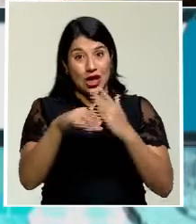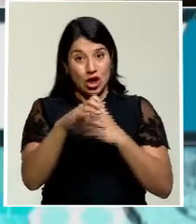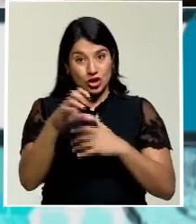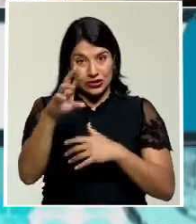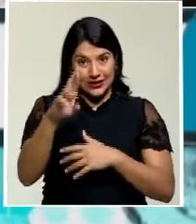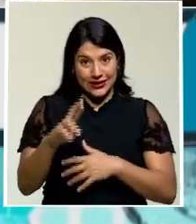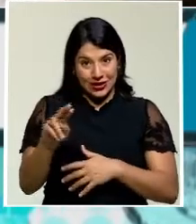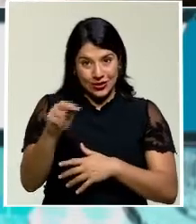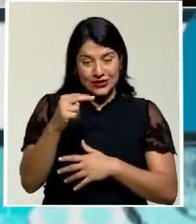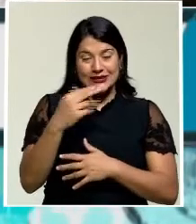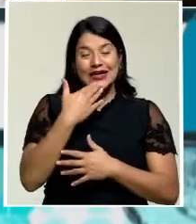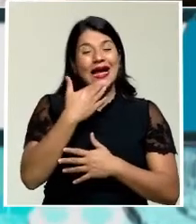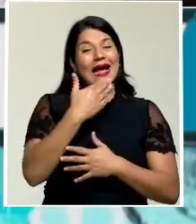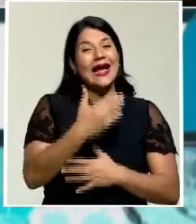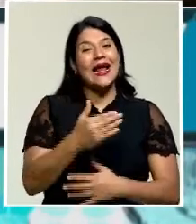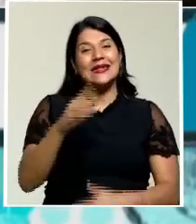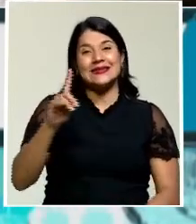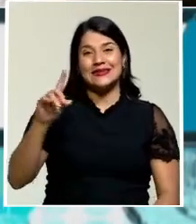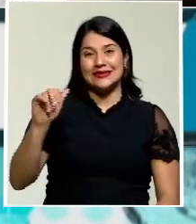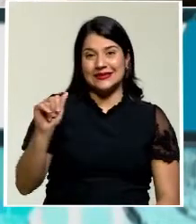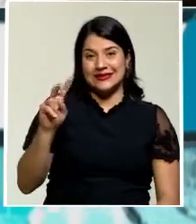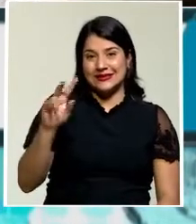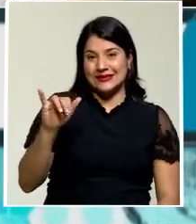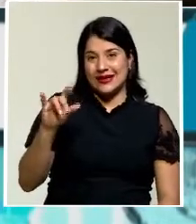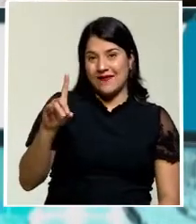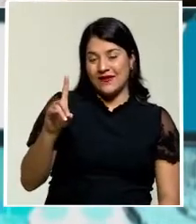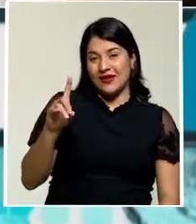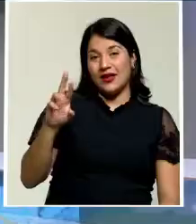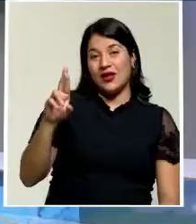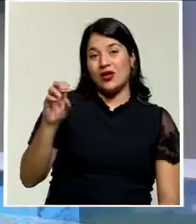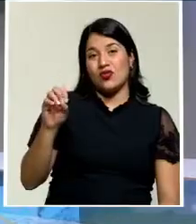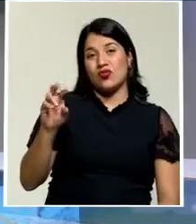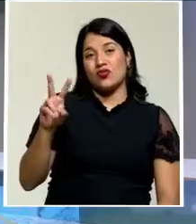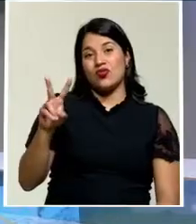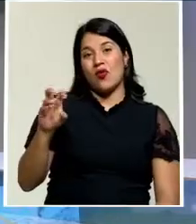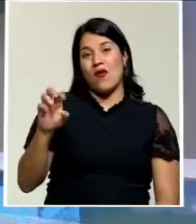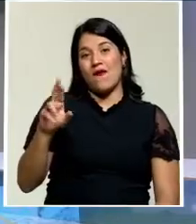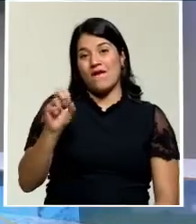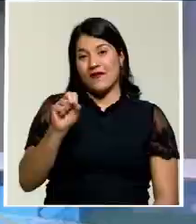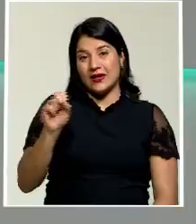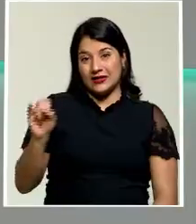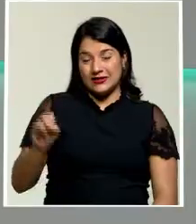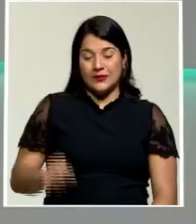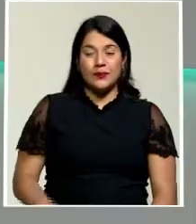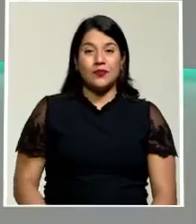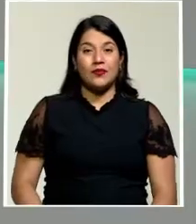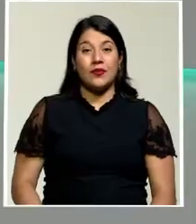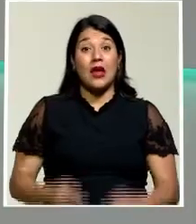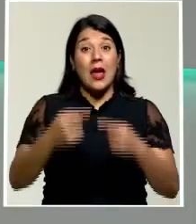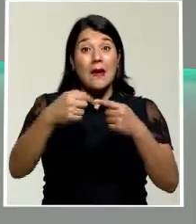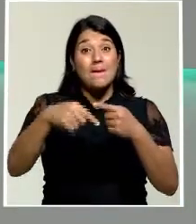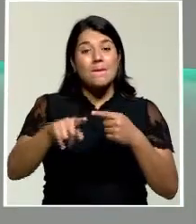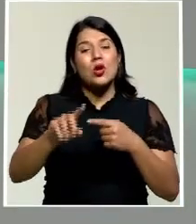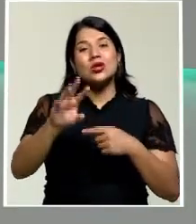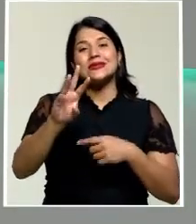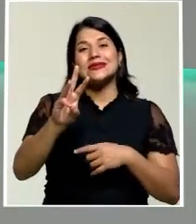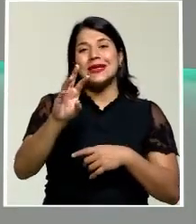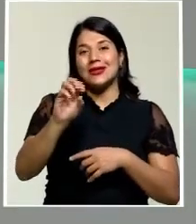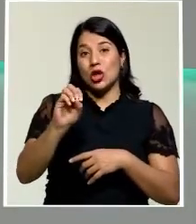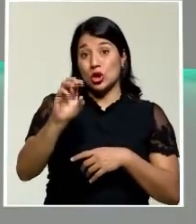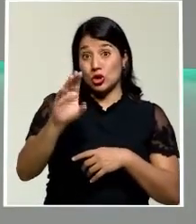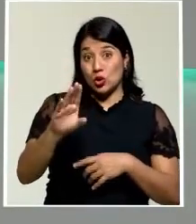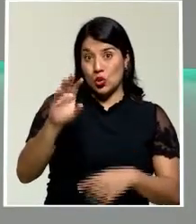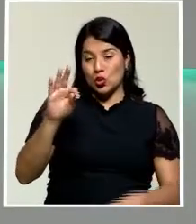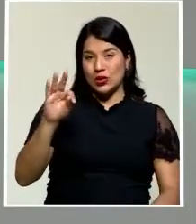información. Gracias a David Robertsi por esta información. Y bien, el próximo 6 de octubre el